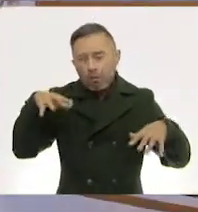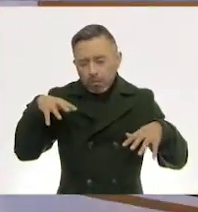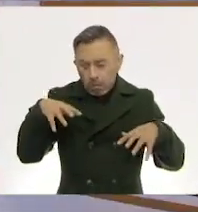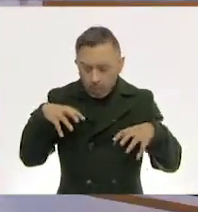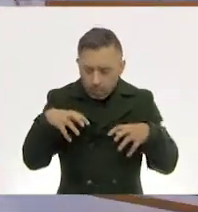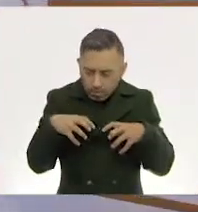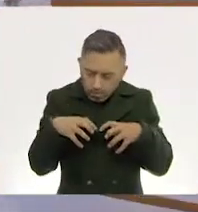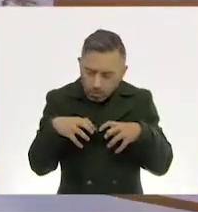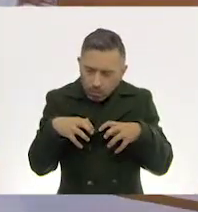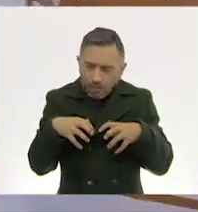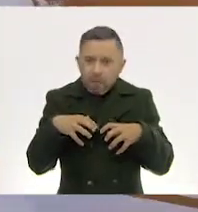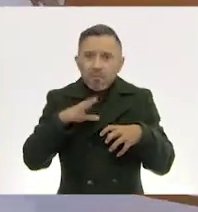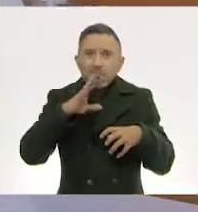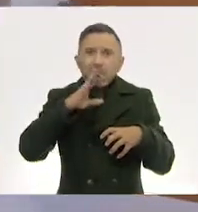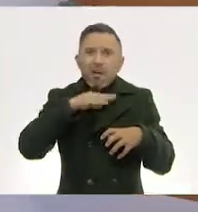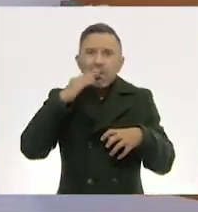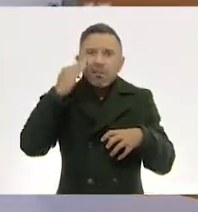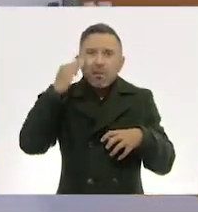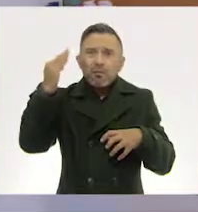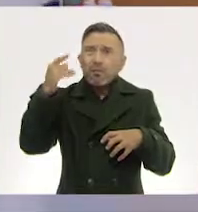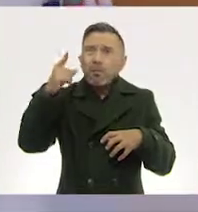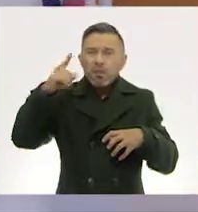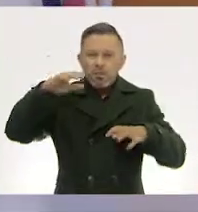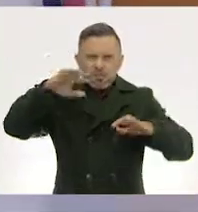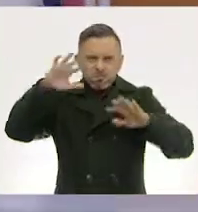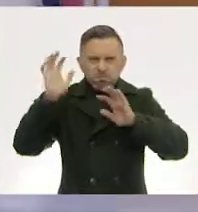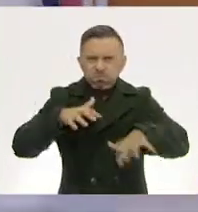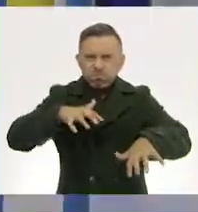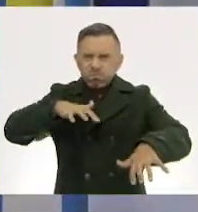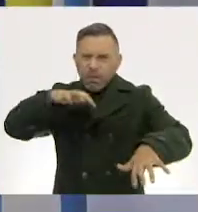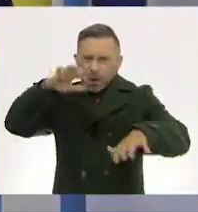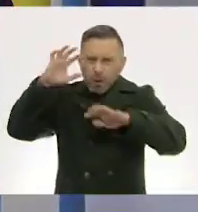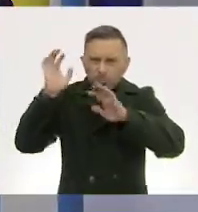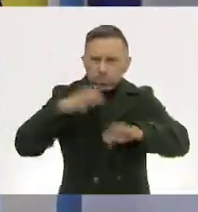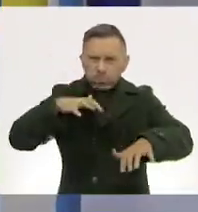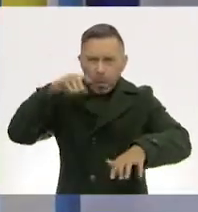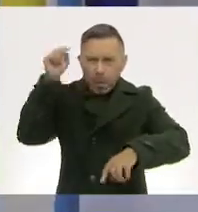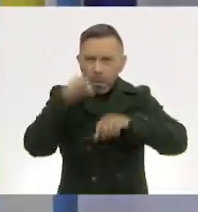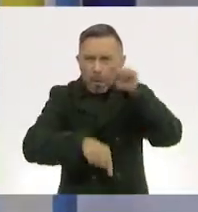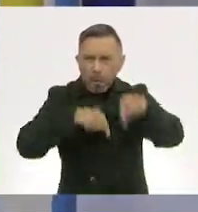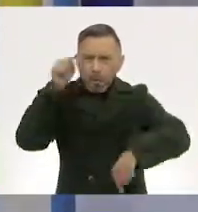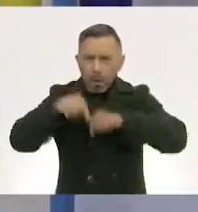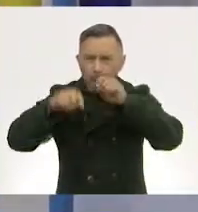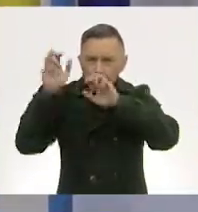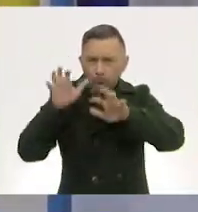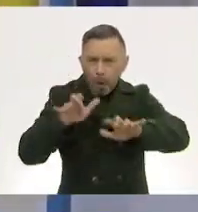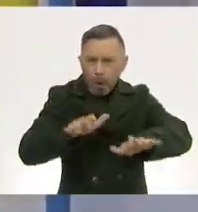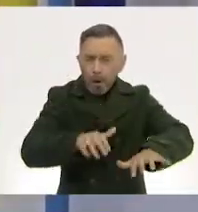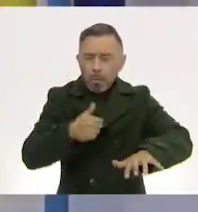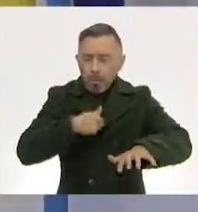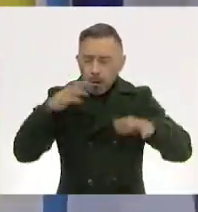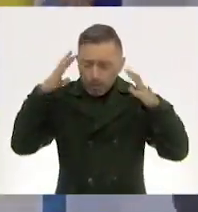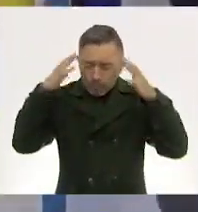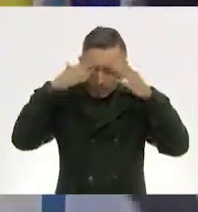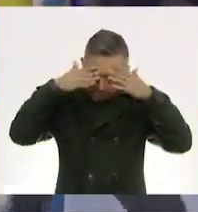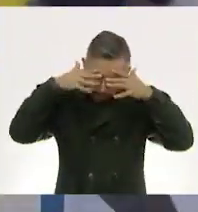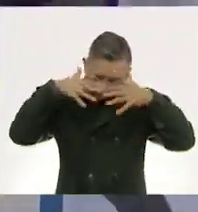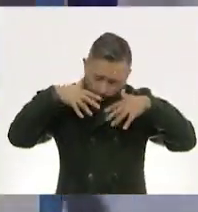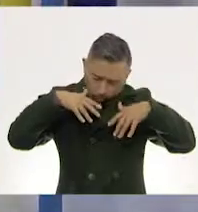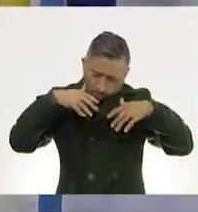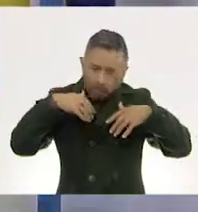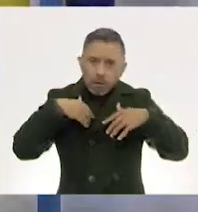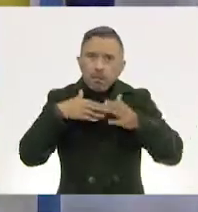tiempo. El aguacero no se hizo esperar, la hoja de papel se sintió